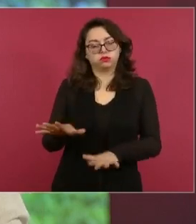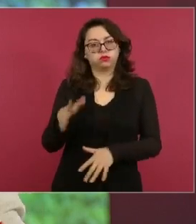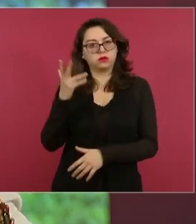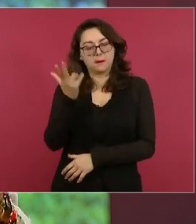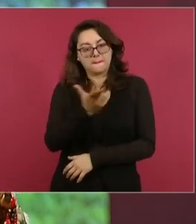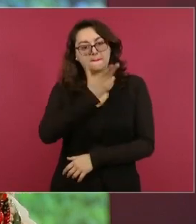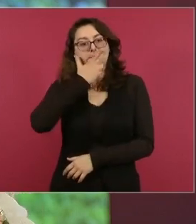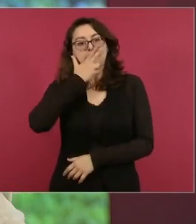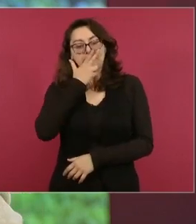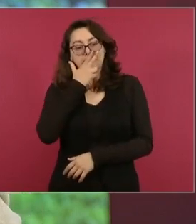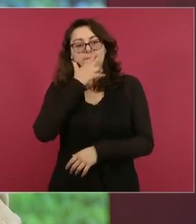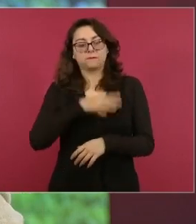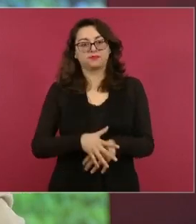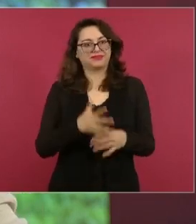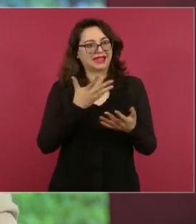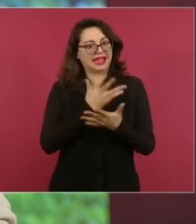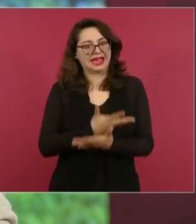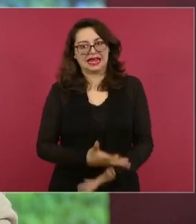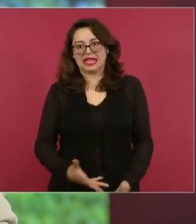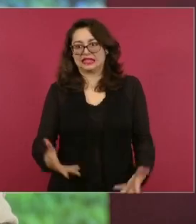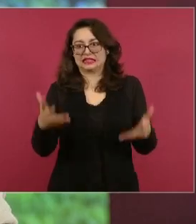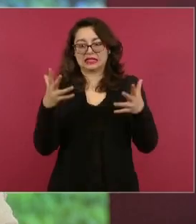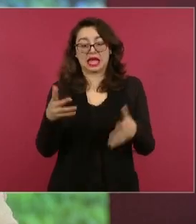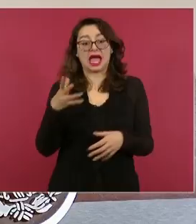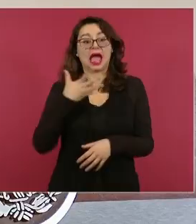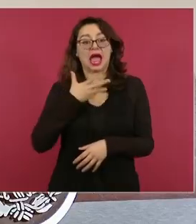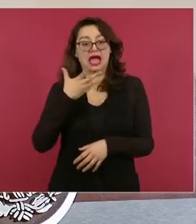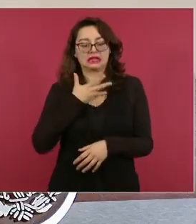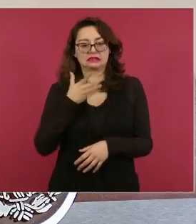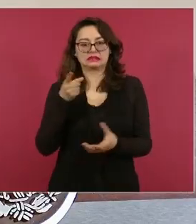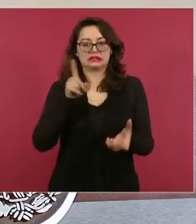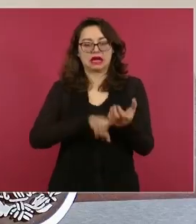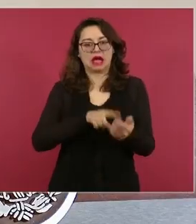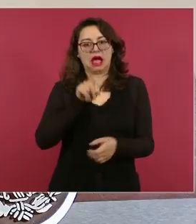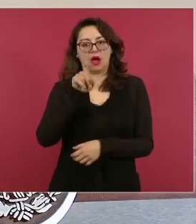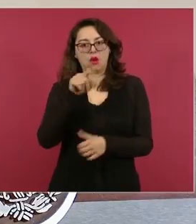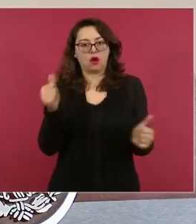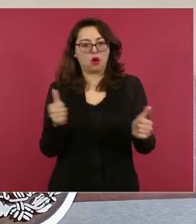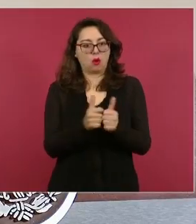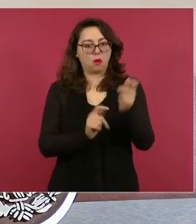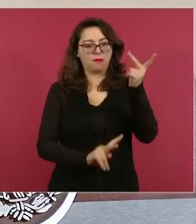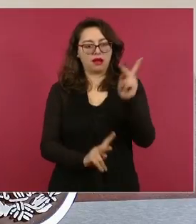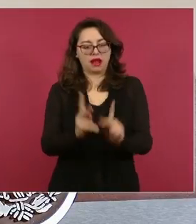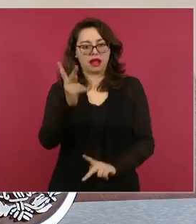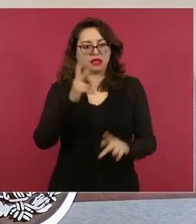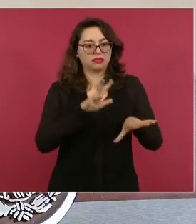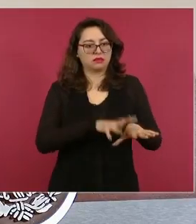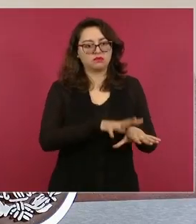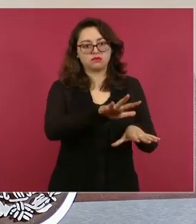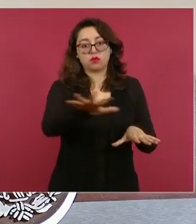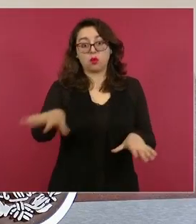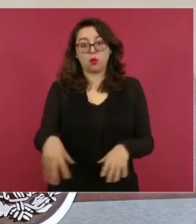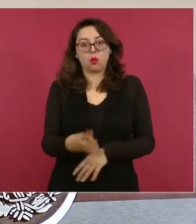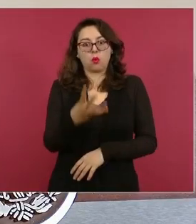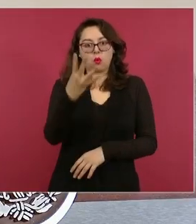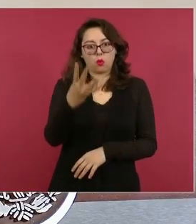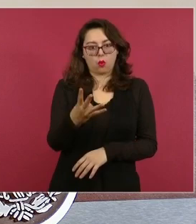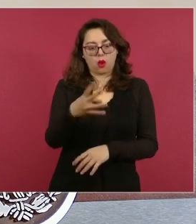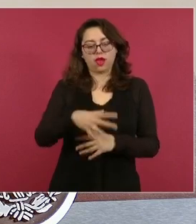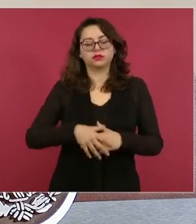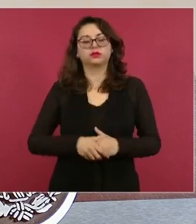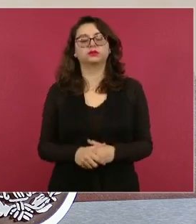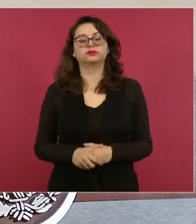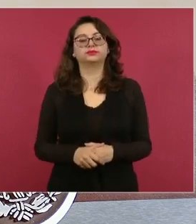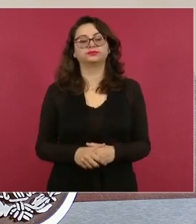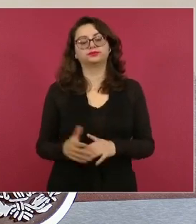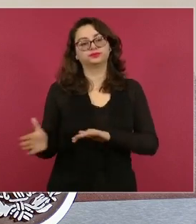comentaba y acá tenemos cuatro tipos de manglares, son humedales. La siguiente, área de protección de recursos